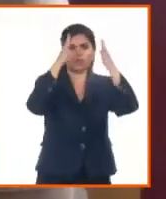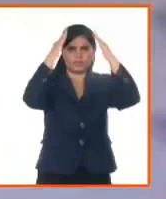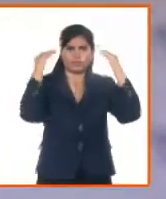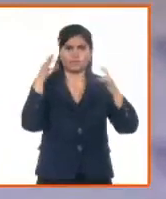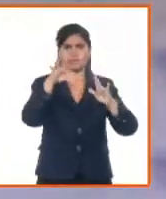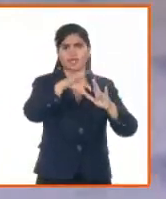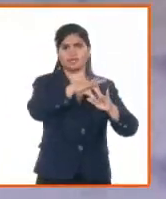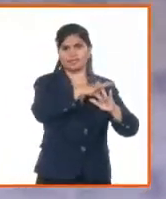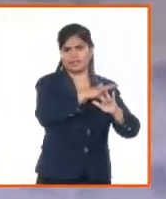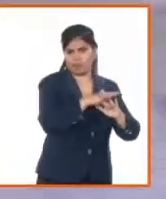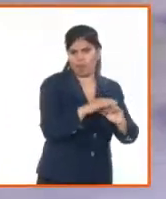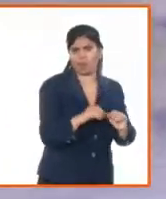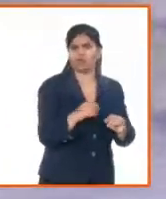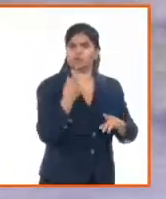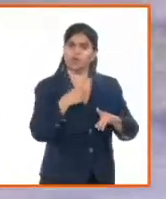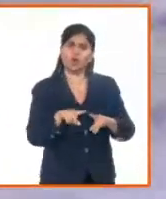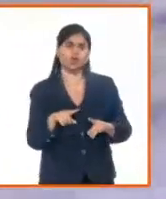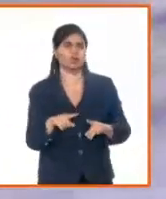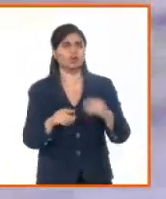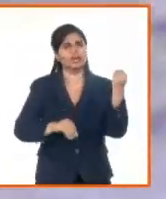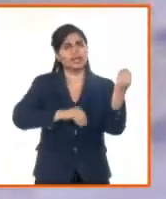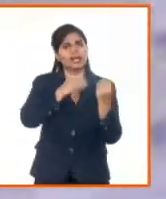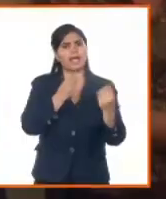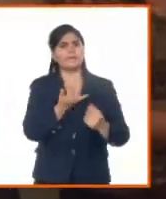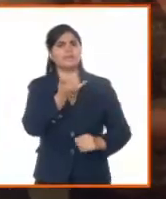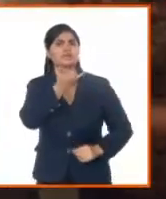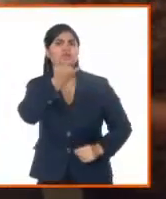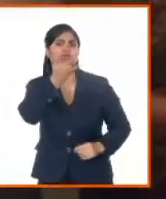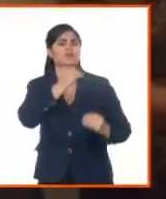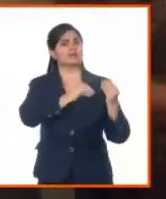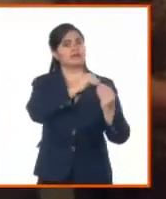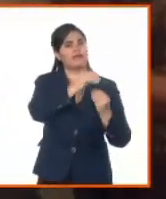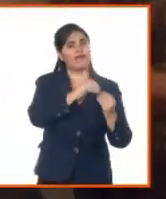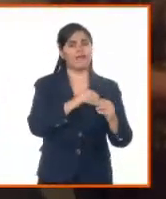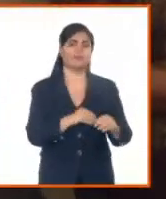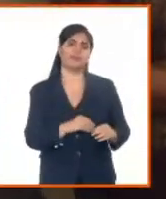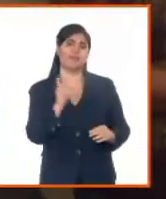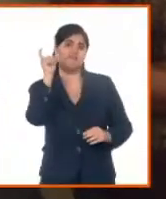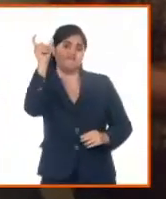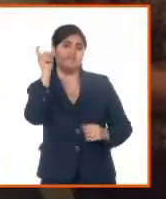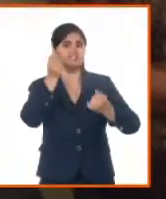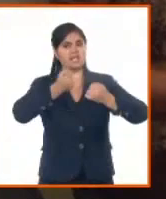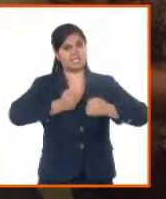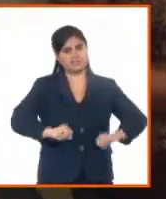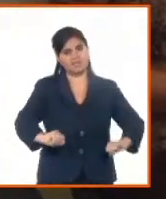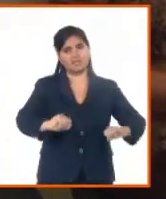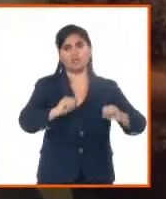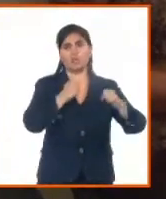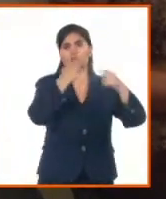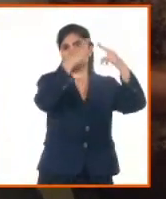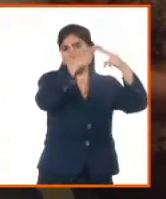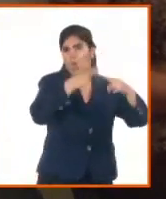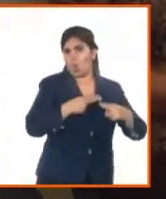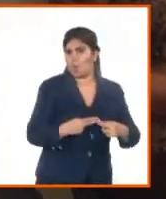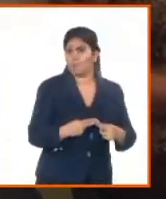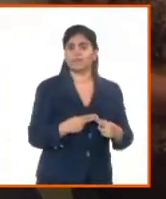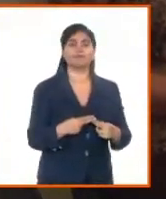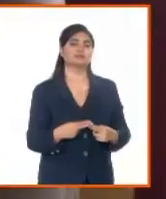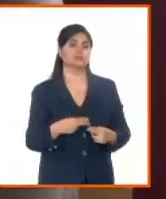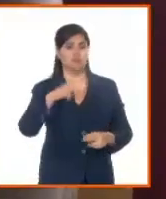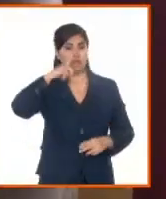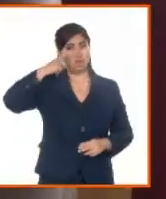matrimonios, subsanación de errores en la inscripción de nacimiento. En la notaría,